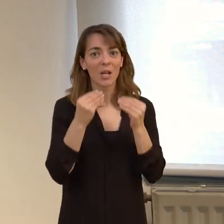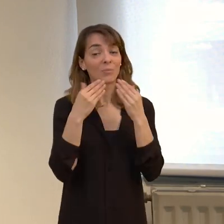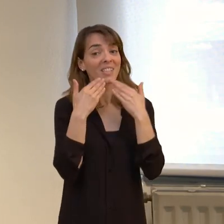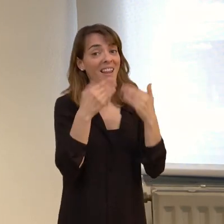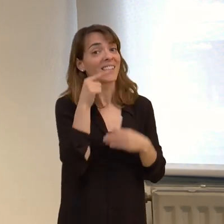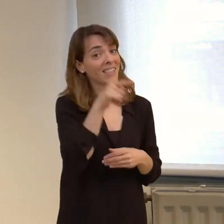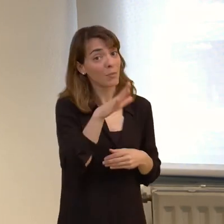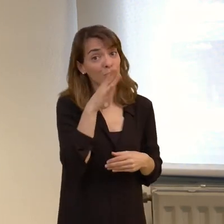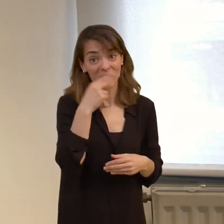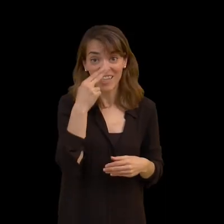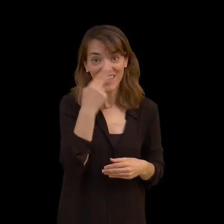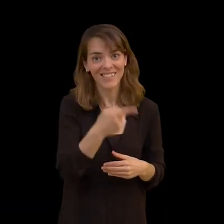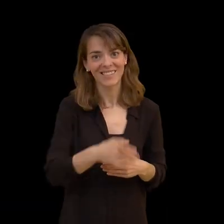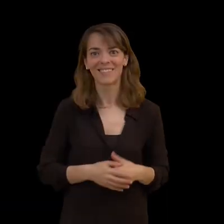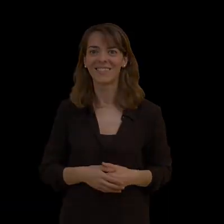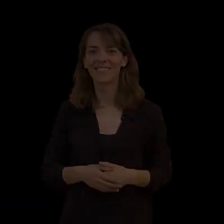muchas gracias a ti por el interés.